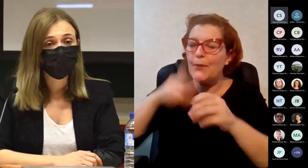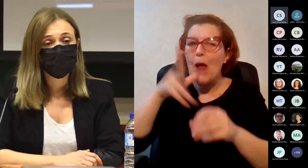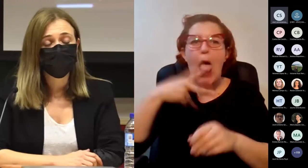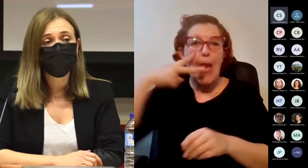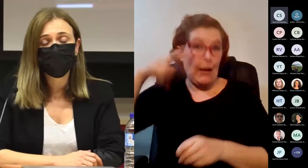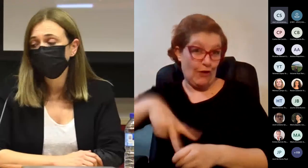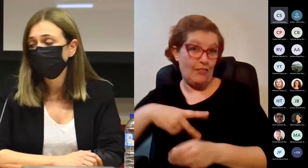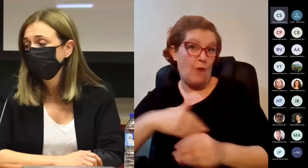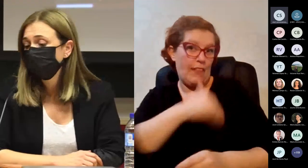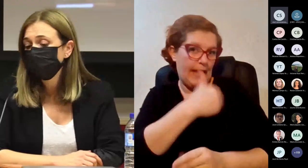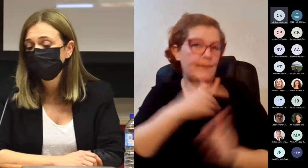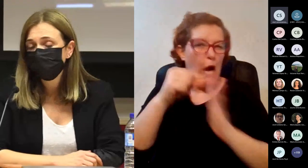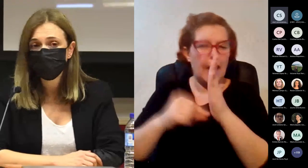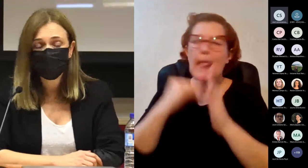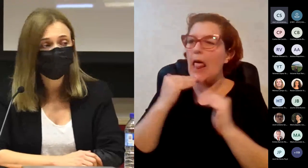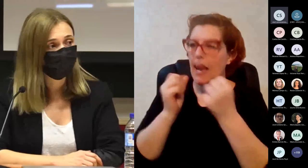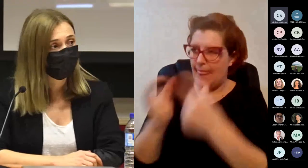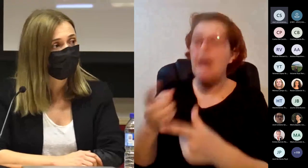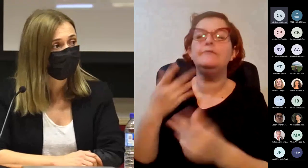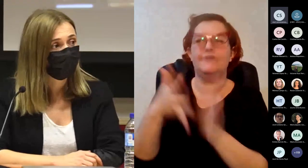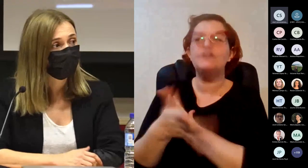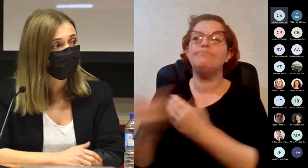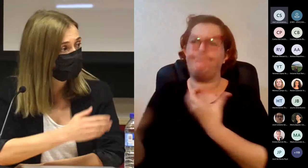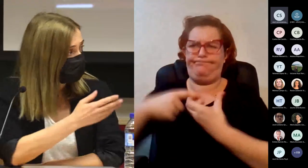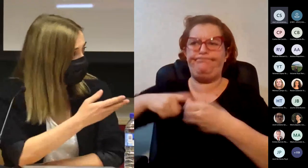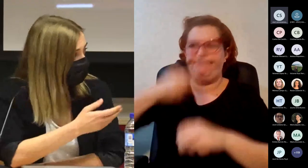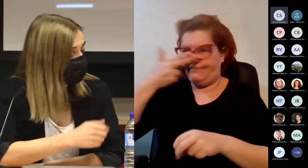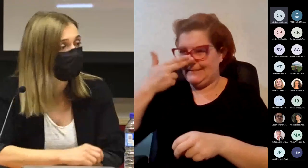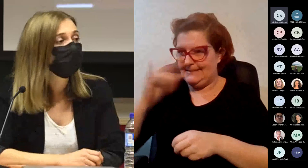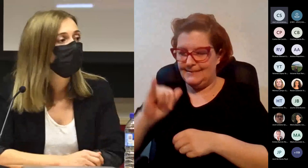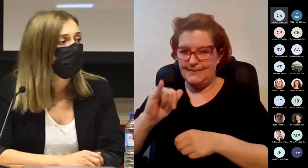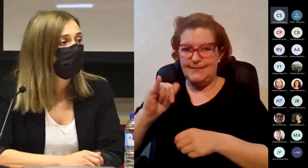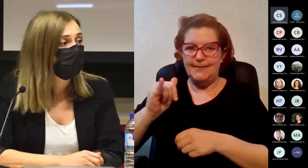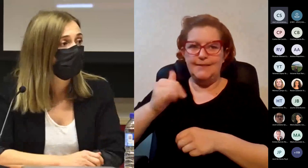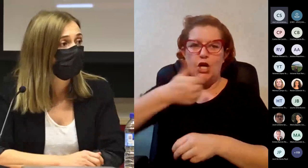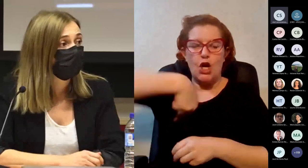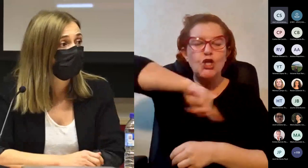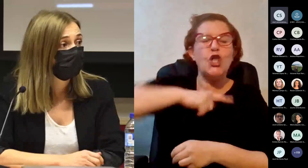crédito que nos gustaría y es uno de nuestros objetivos en la unidad de igualdad tener un RAC